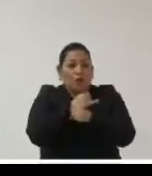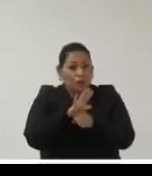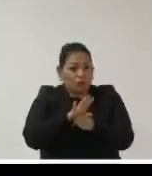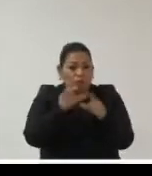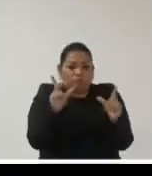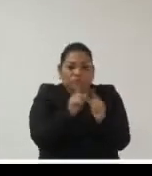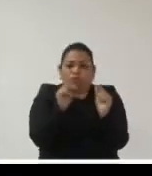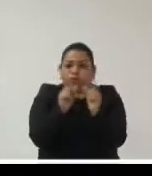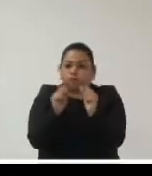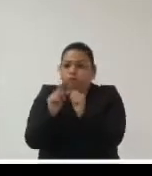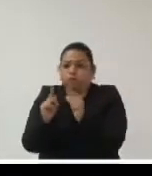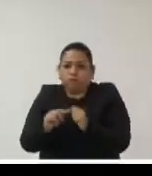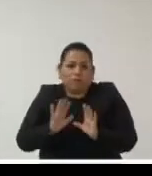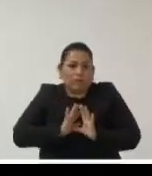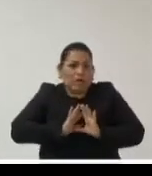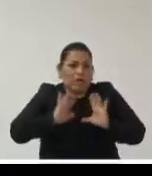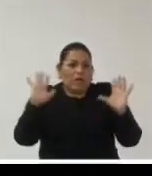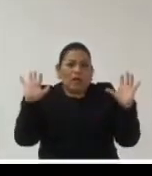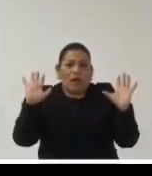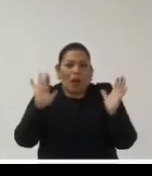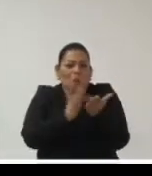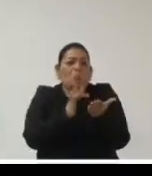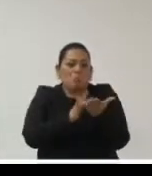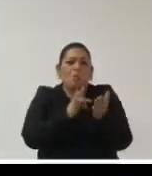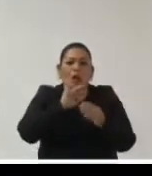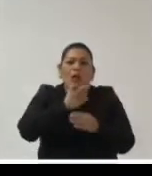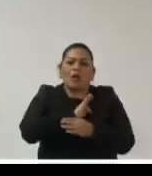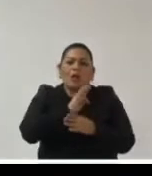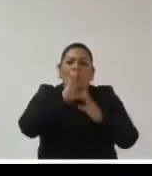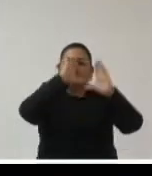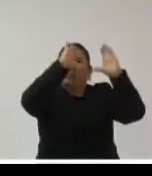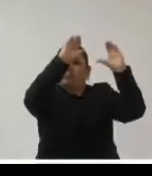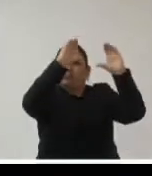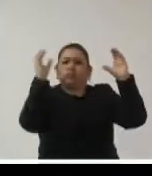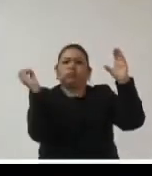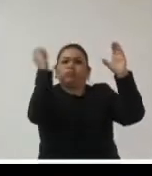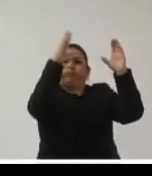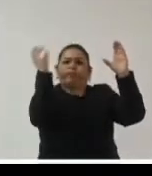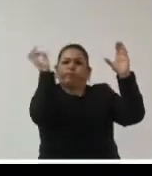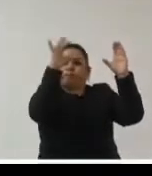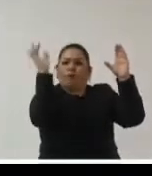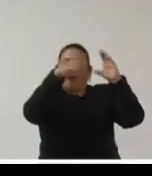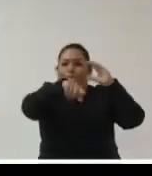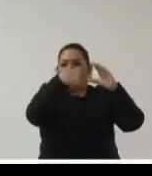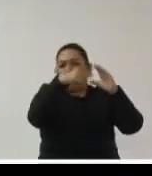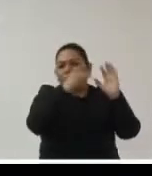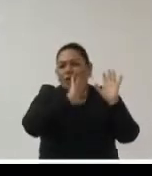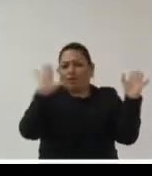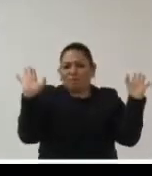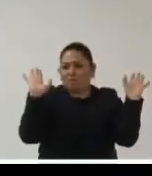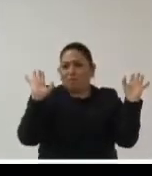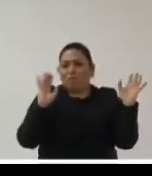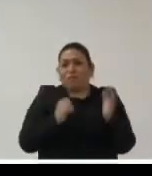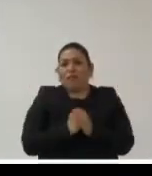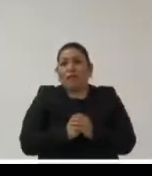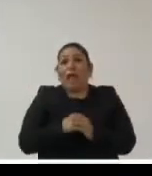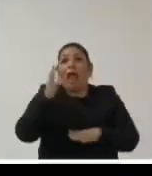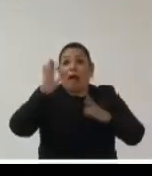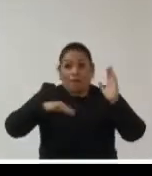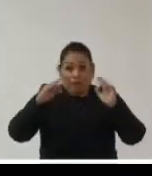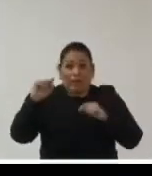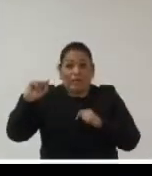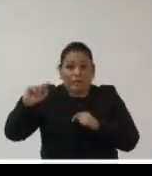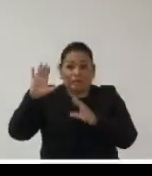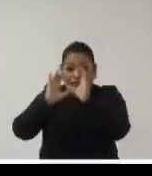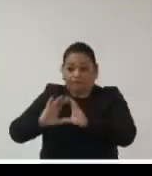inevitable se van a comenzar a producir de manera electrónica incluso ni siquiera con la intervención humana es decir de las personas